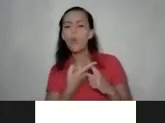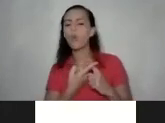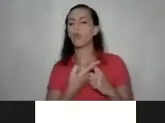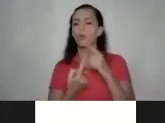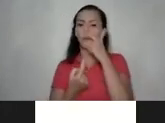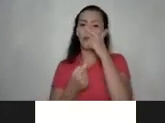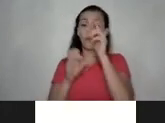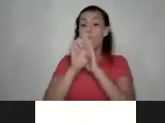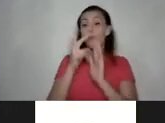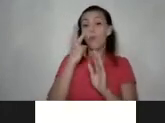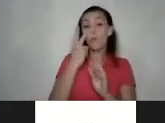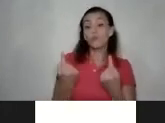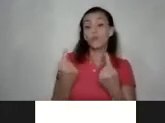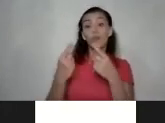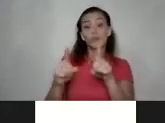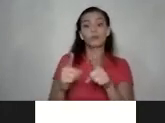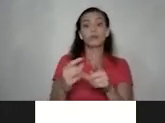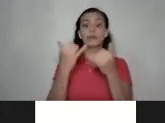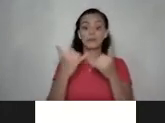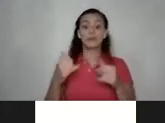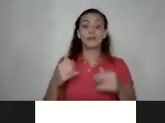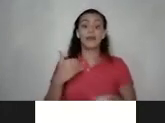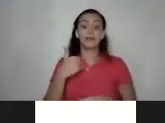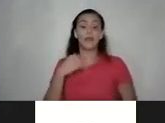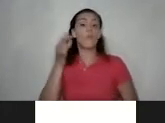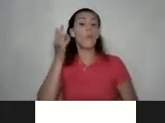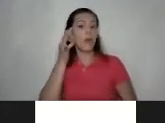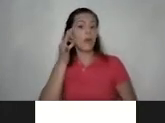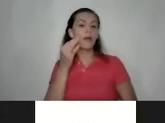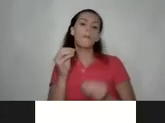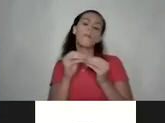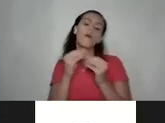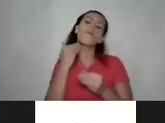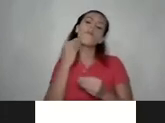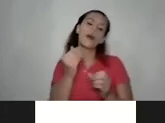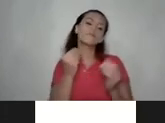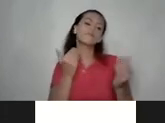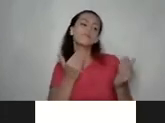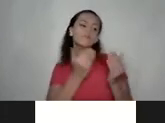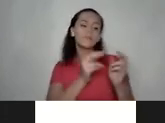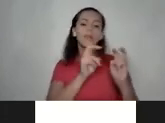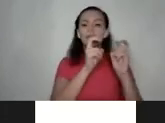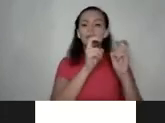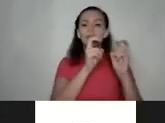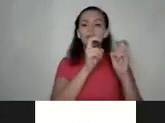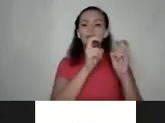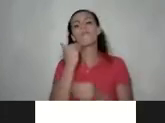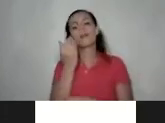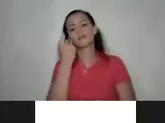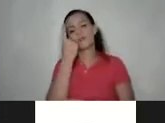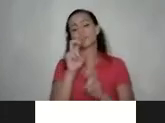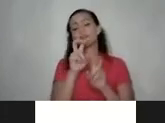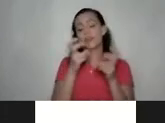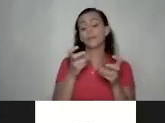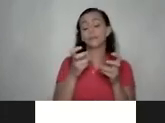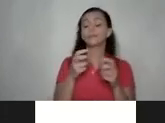las consecuencias que realmente vivimos las mujeres es mucho más fácil acercarnos al tema y es mucho más fácil comprender el tema entonces